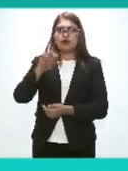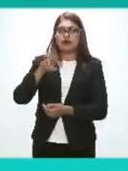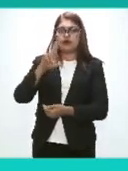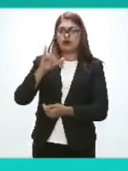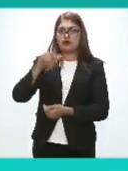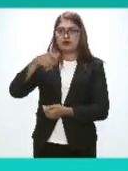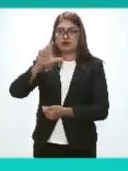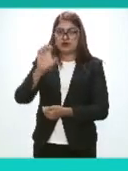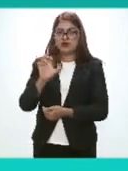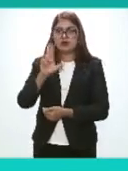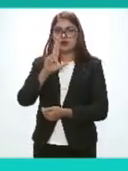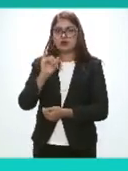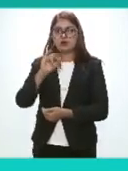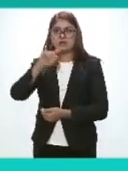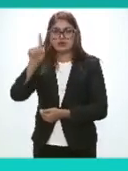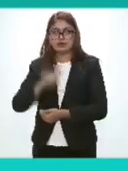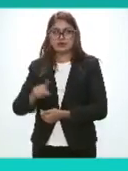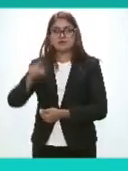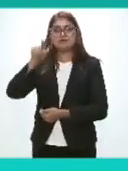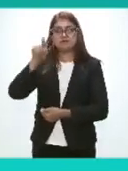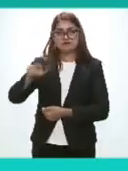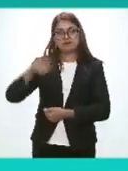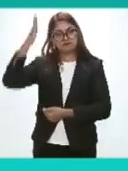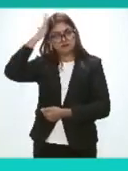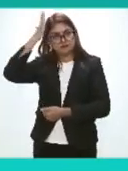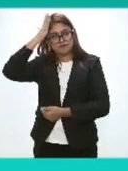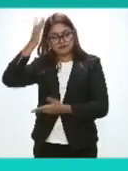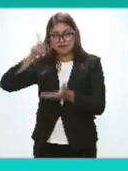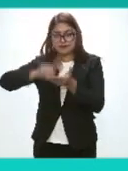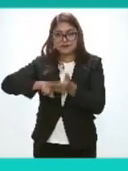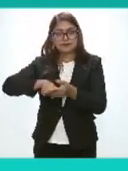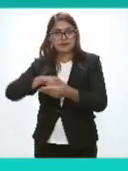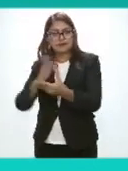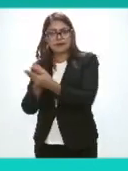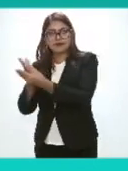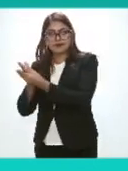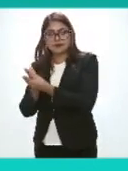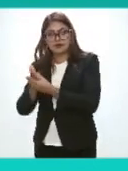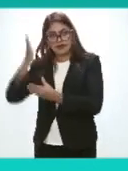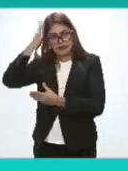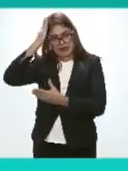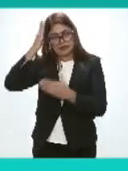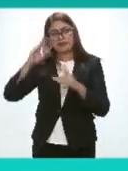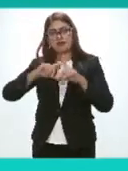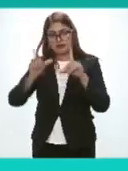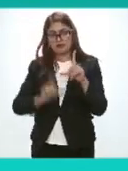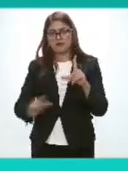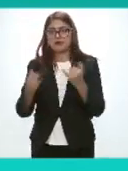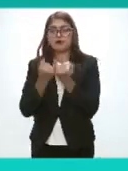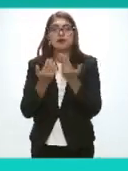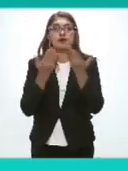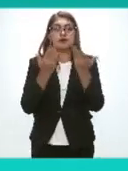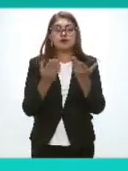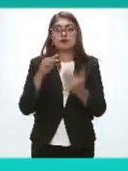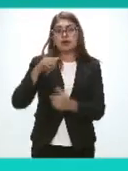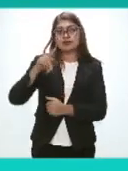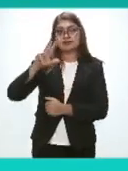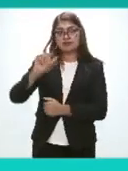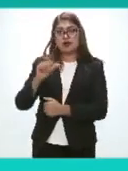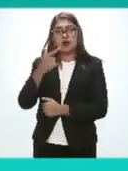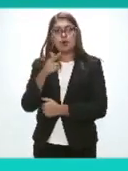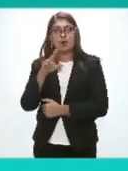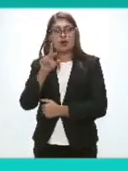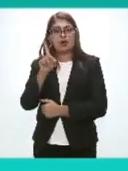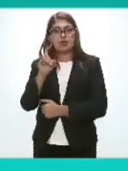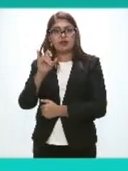General del Archivo General de la Nación A la maestra Arely Cano Guadiana Directora General